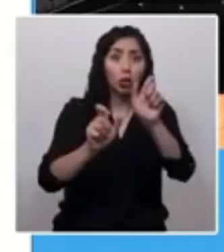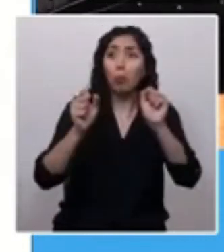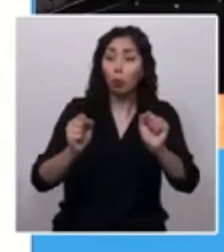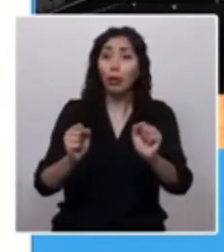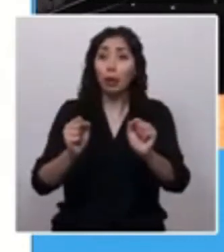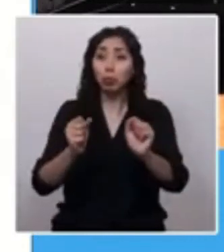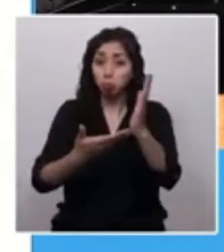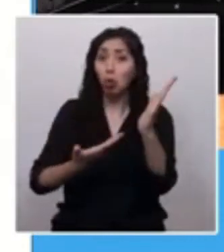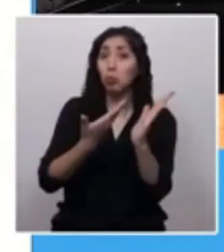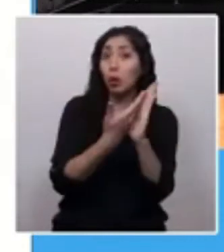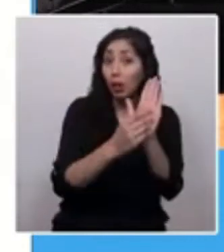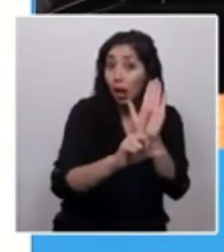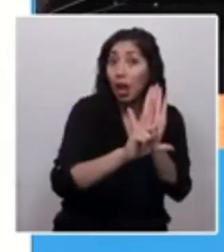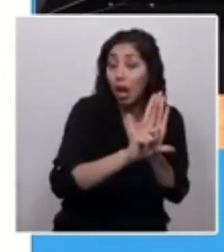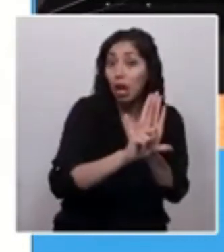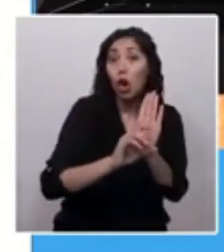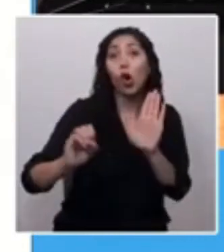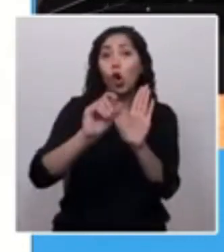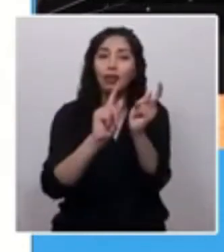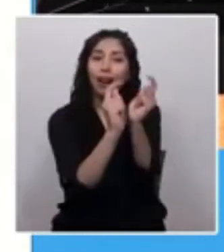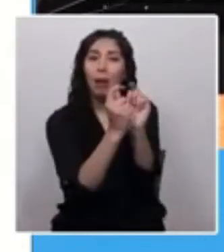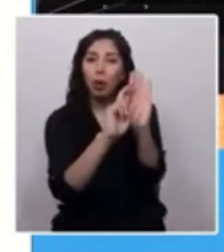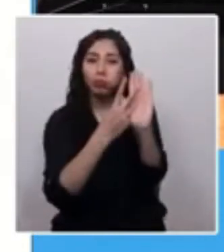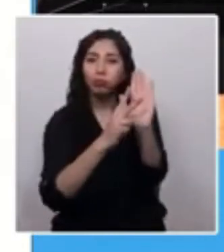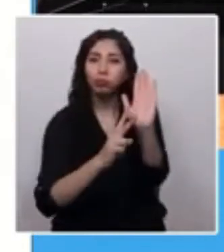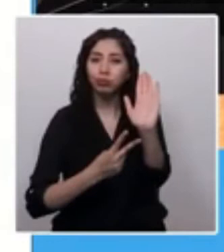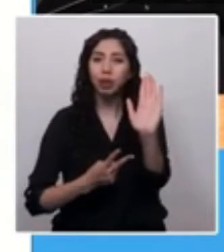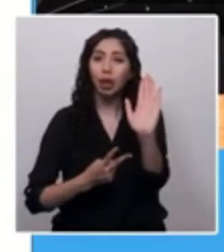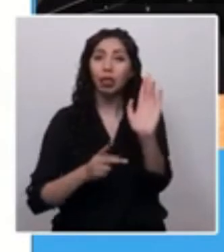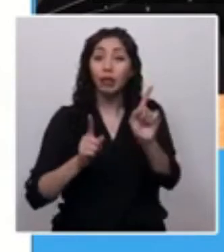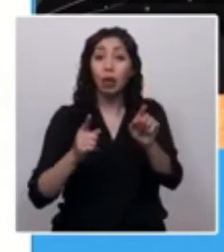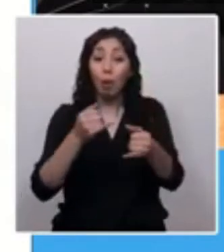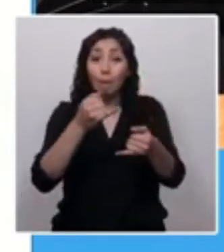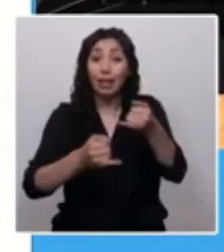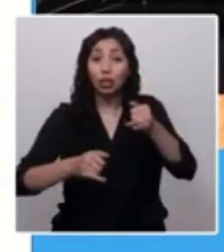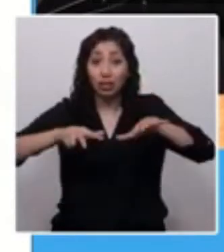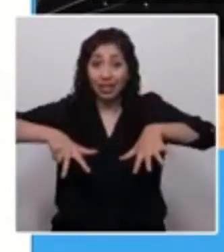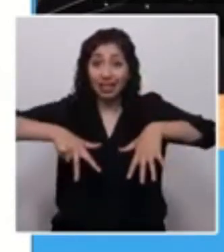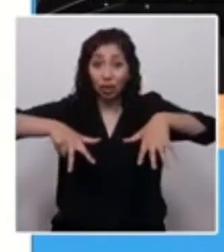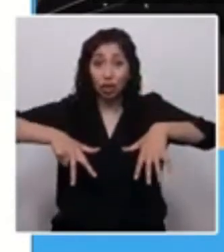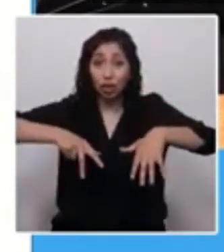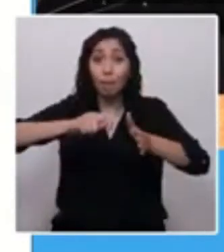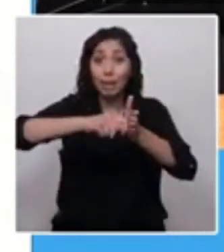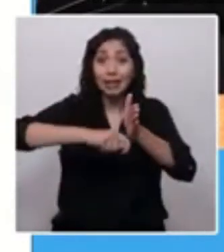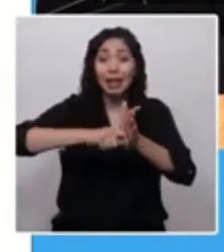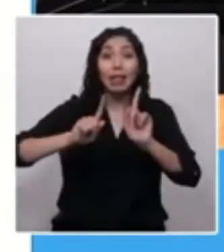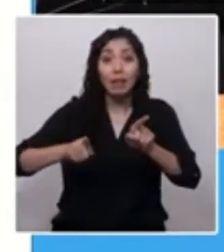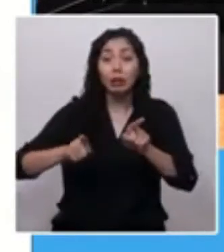reforma constitucional juntando en un plazo de 18 meses 200.000 firmas. En ese caso,